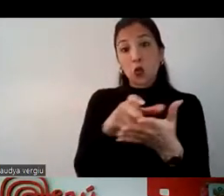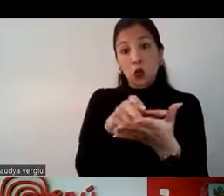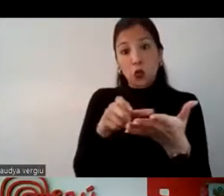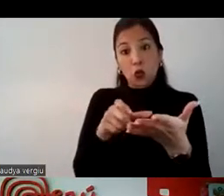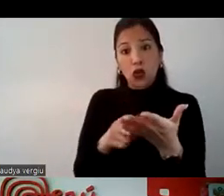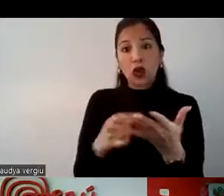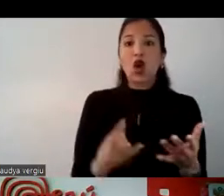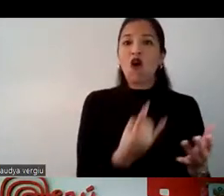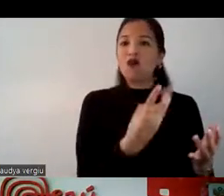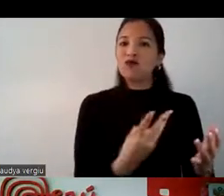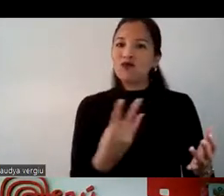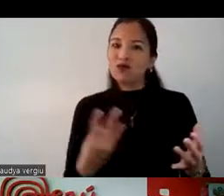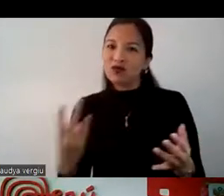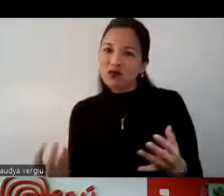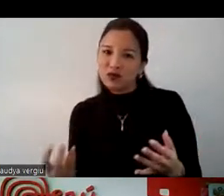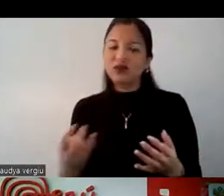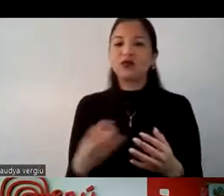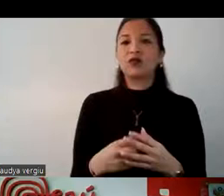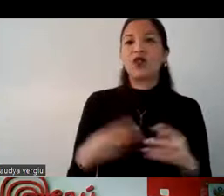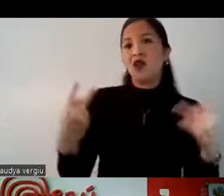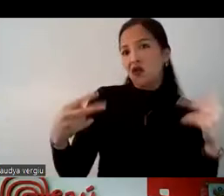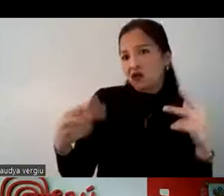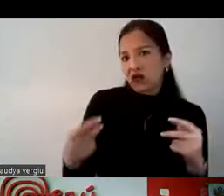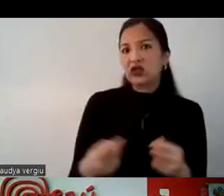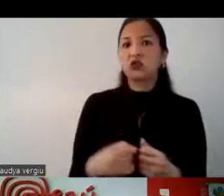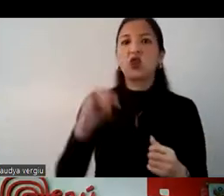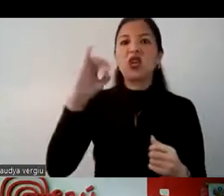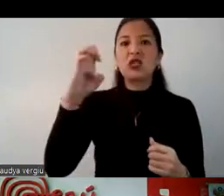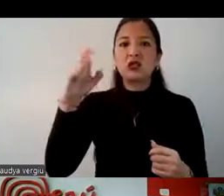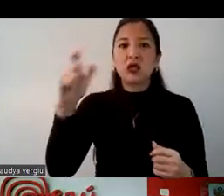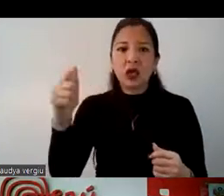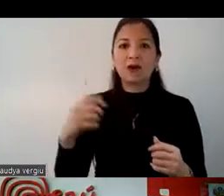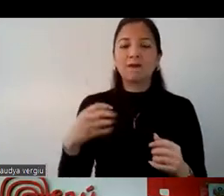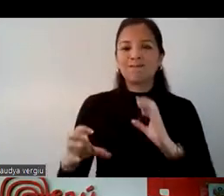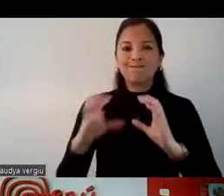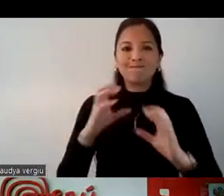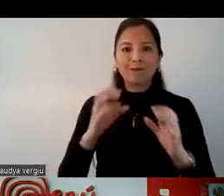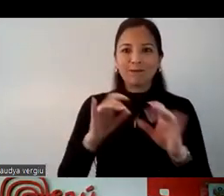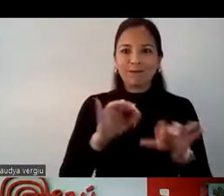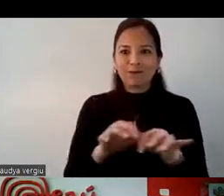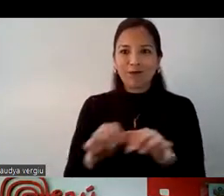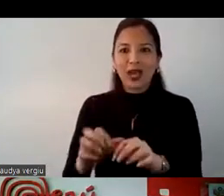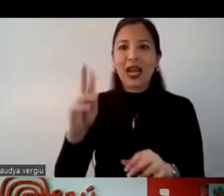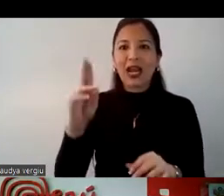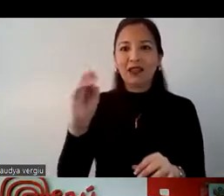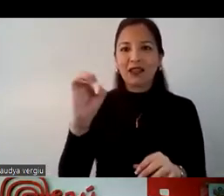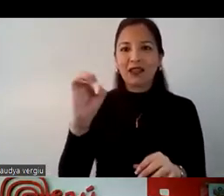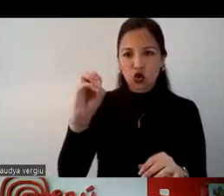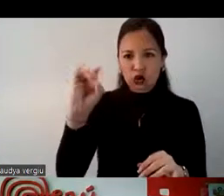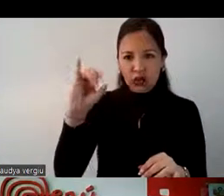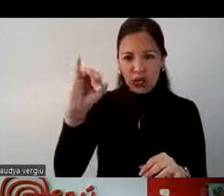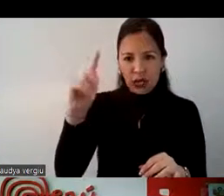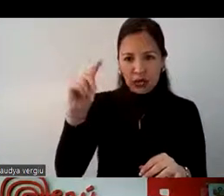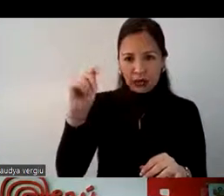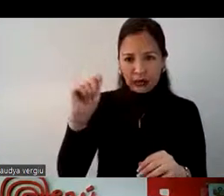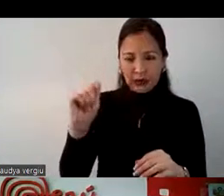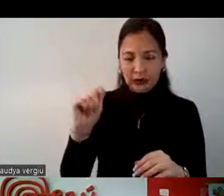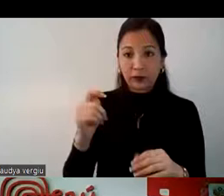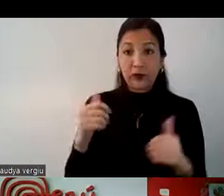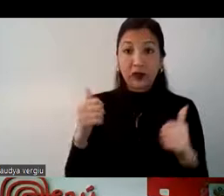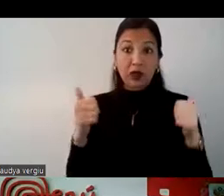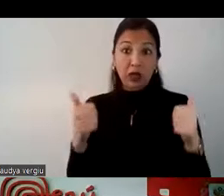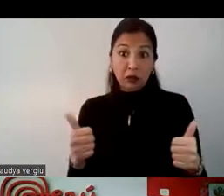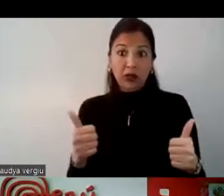correos electrónicos, desde Facebook o Instagram, son muy activos en todas las redes sociales. Están también